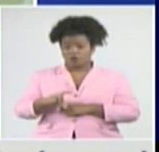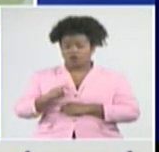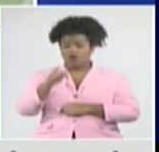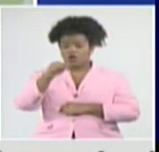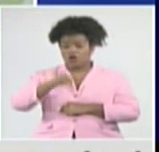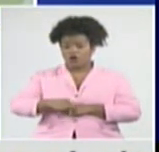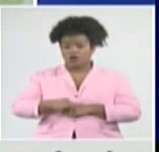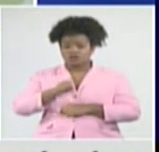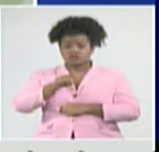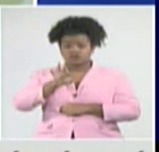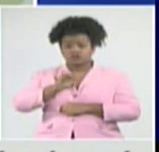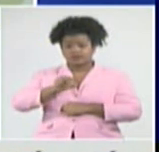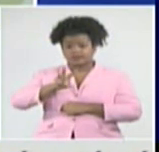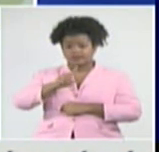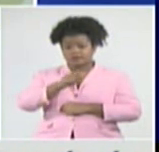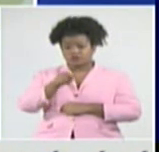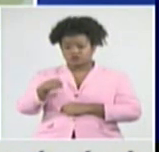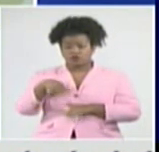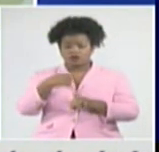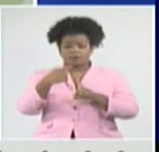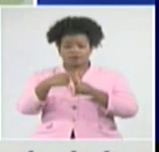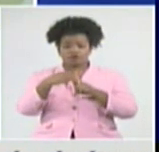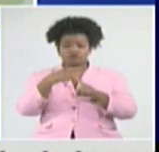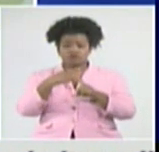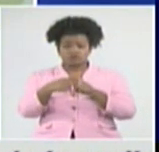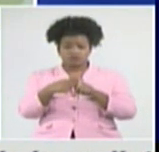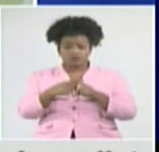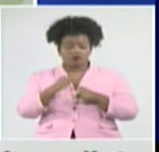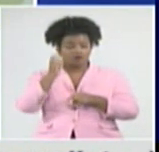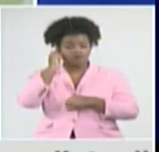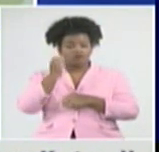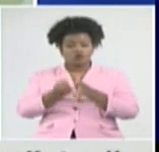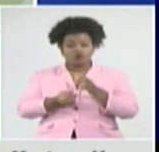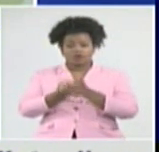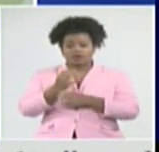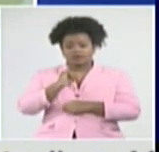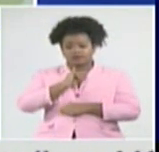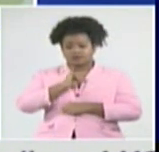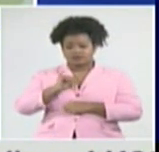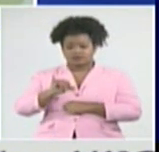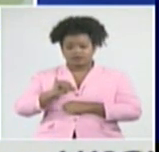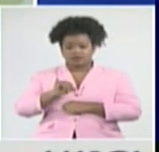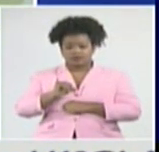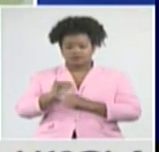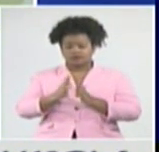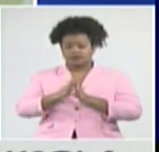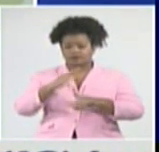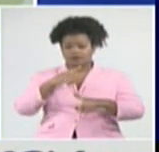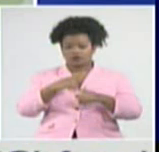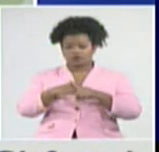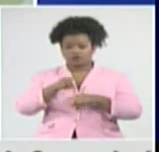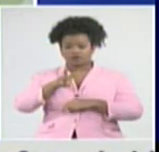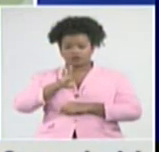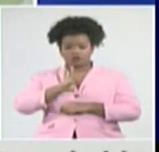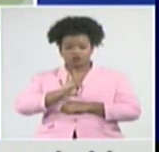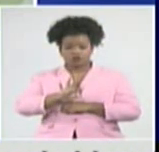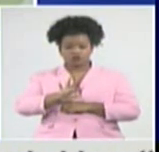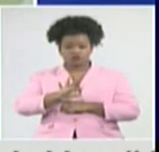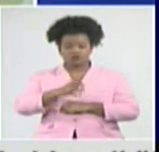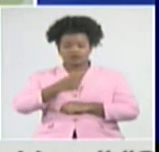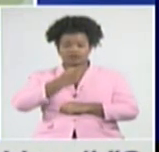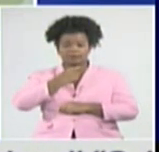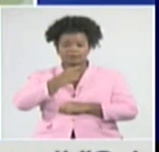183 casos positivos, Florida 66, Santa Cruz del Sur 38, Esmeralda